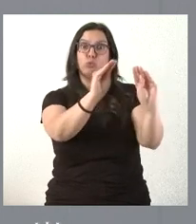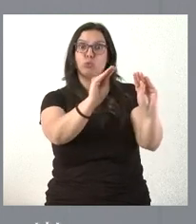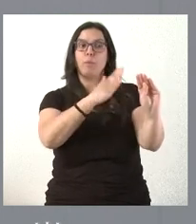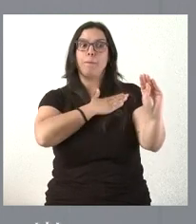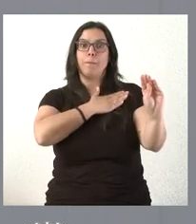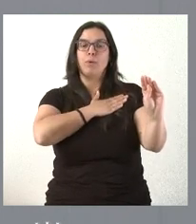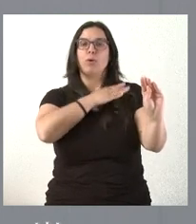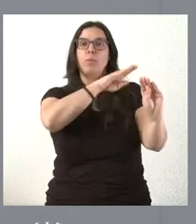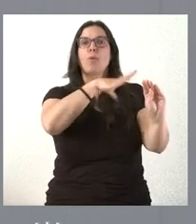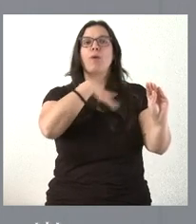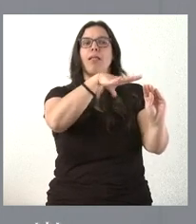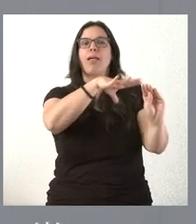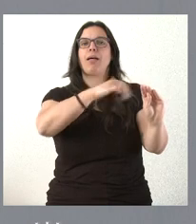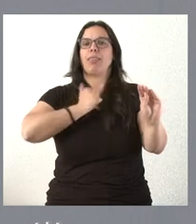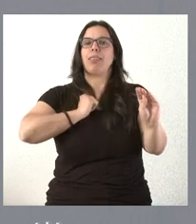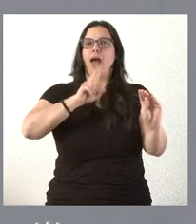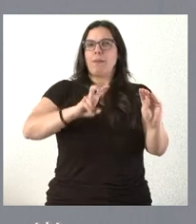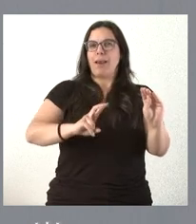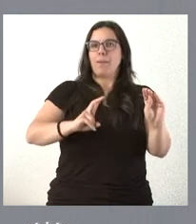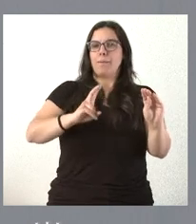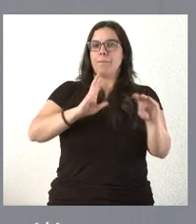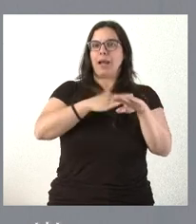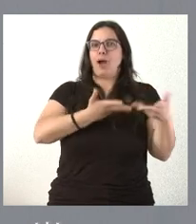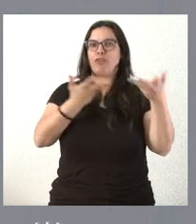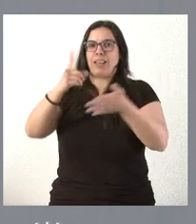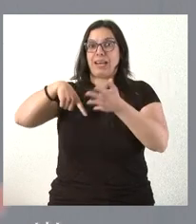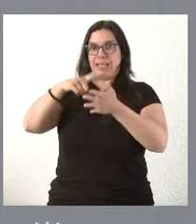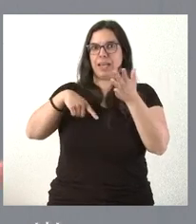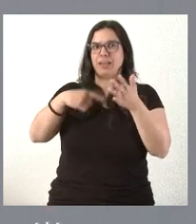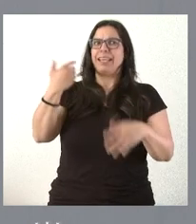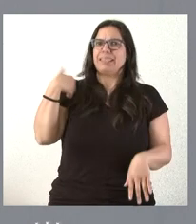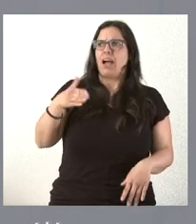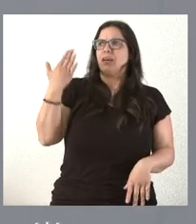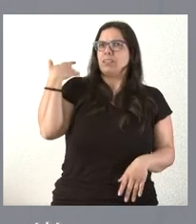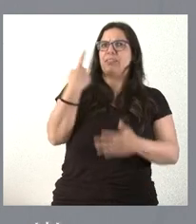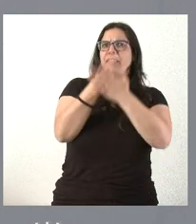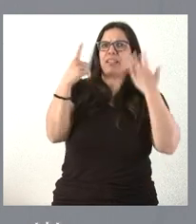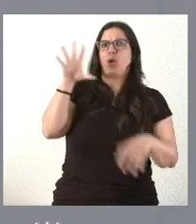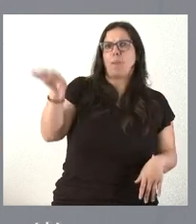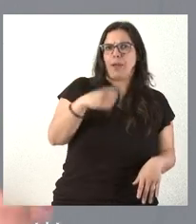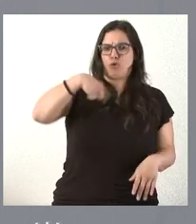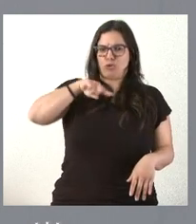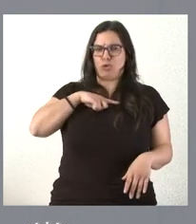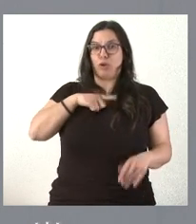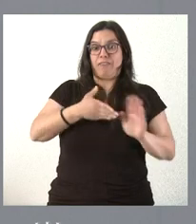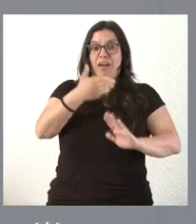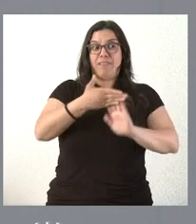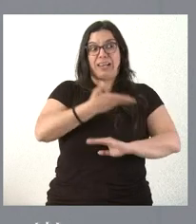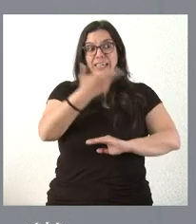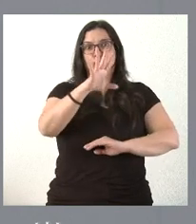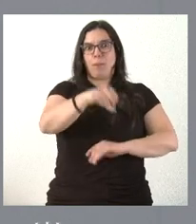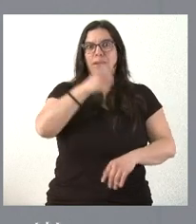pueden tener utilidad desde el punto de vista del alquiler. Y ya habíamos adquirido 16 de ellas y estamos en proceso de adquirir el resto